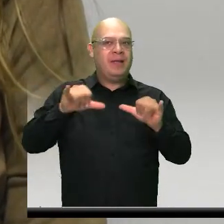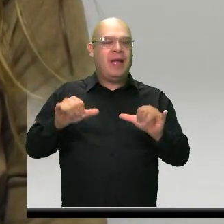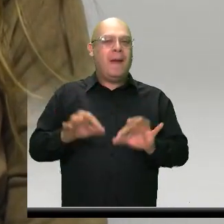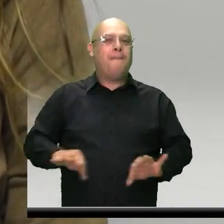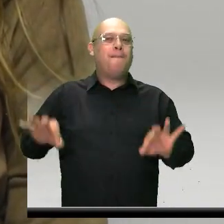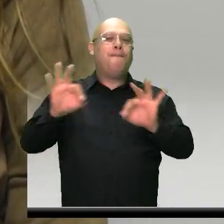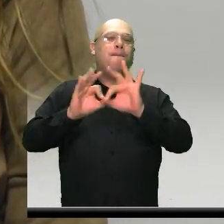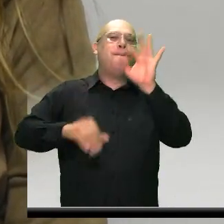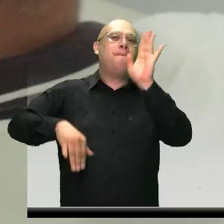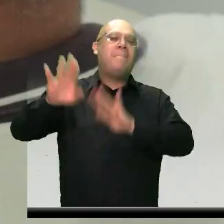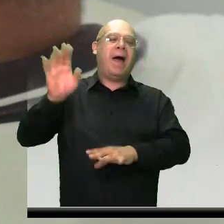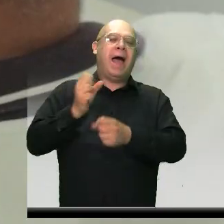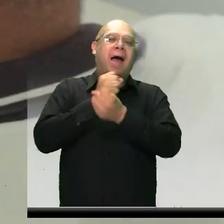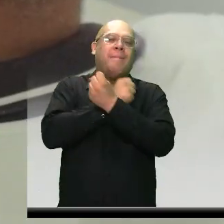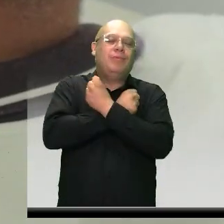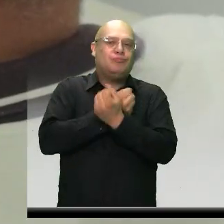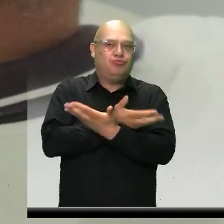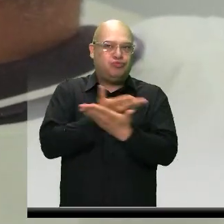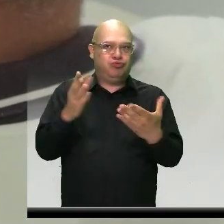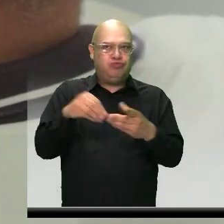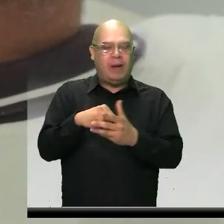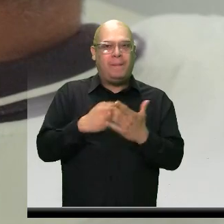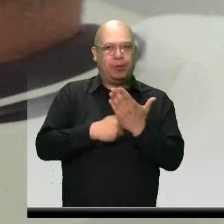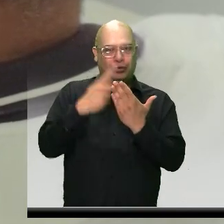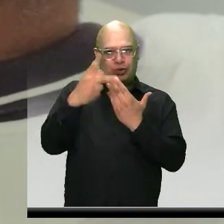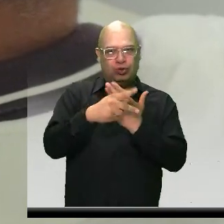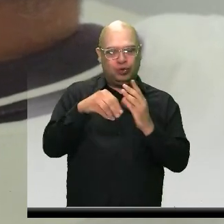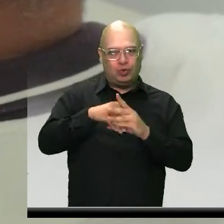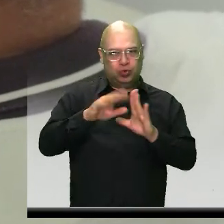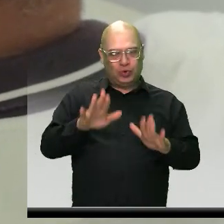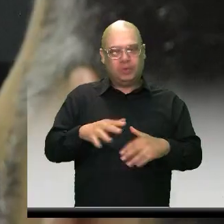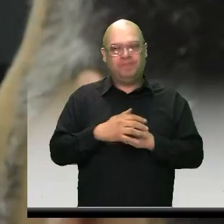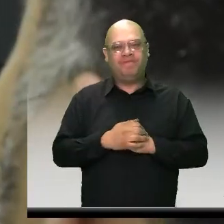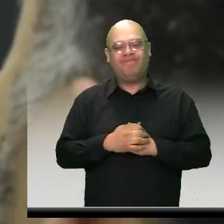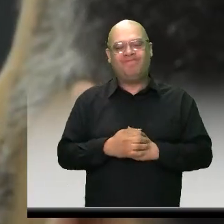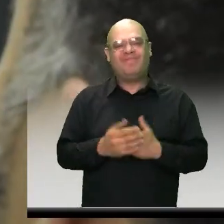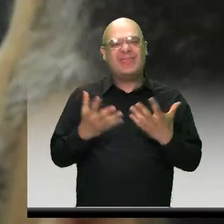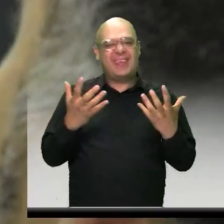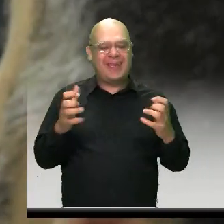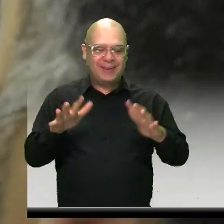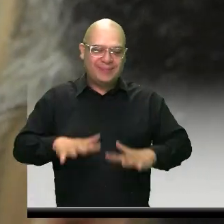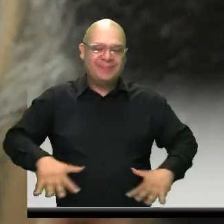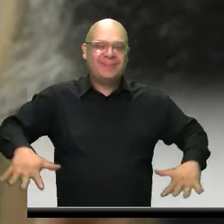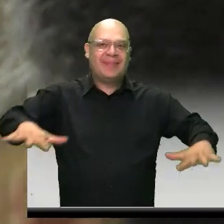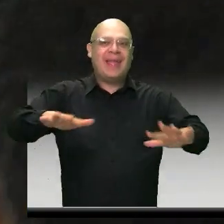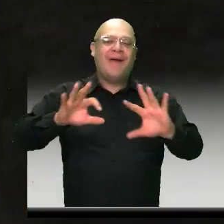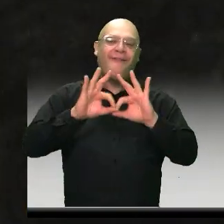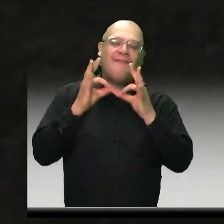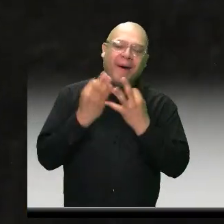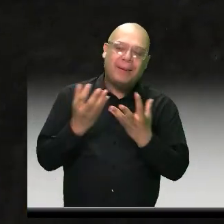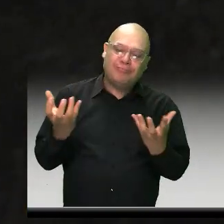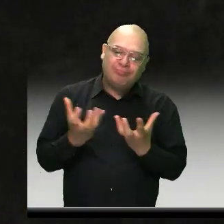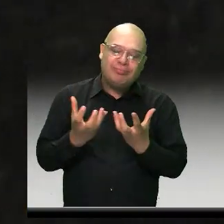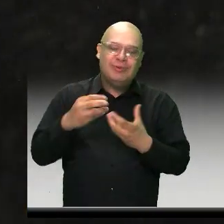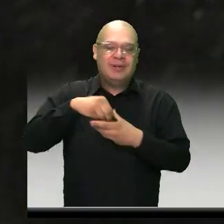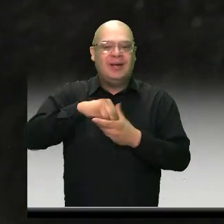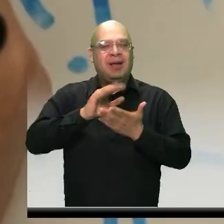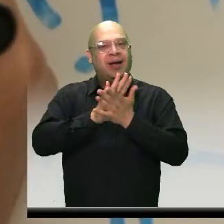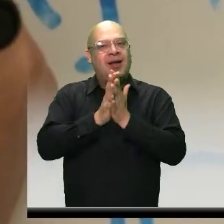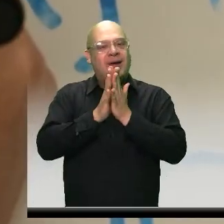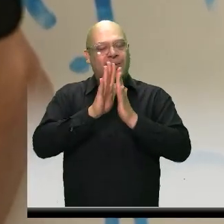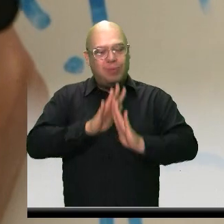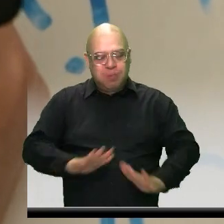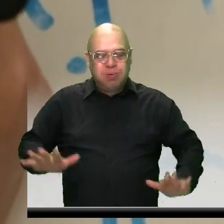el amor que nos caracteriza desde el proyecto. Soñamos con un territorio en el que las familias sean un lugar seguro para todos sus integrantes